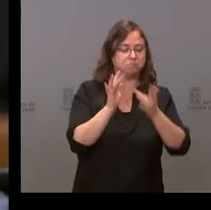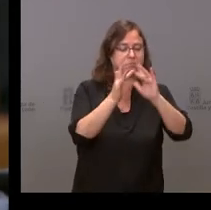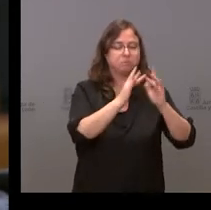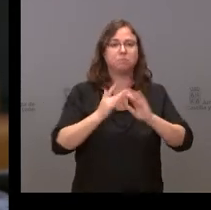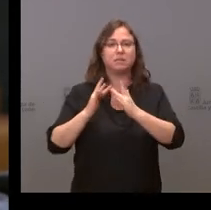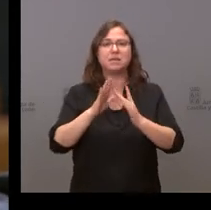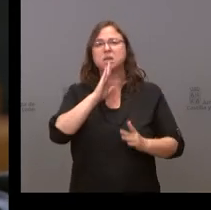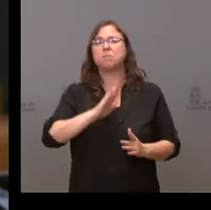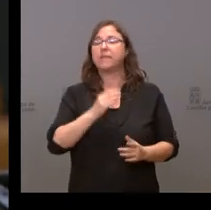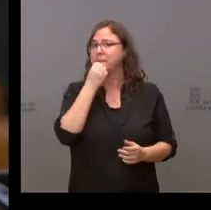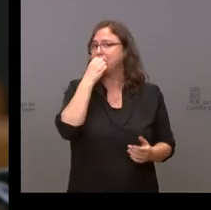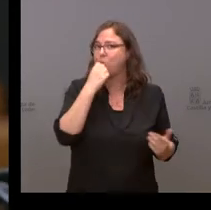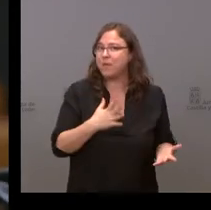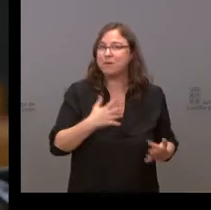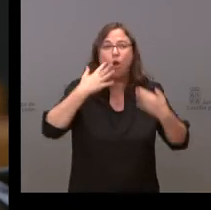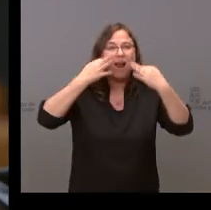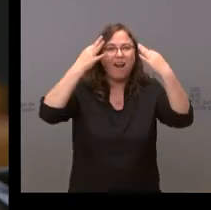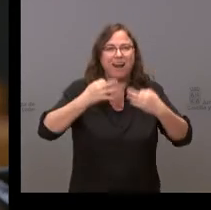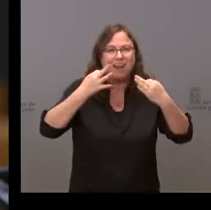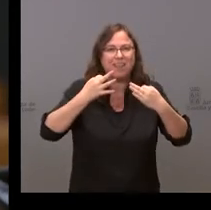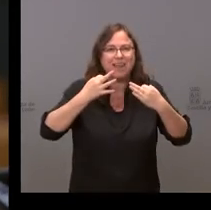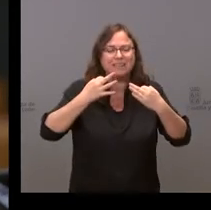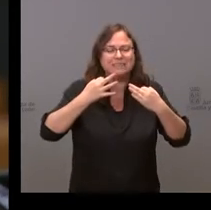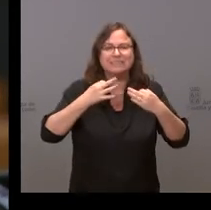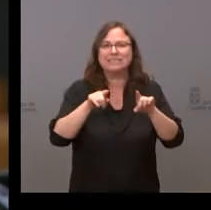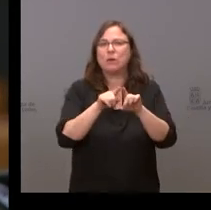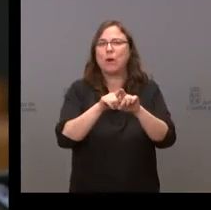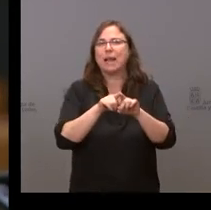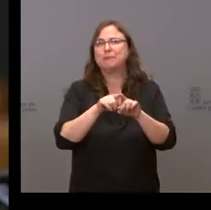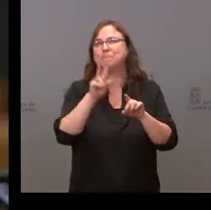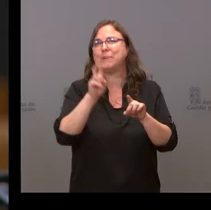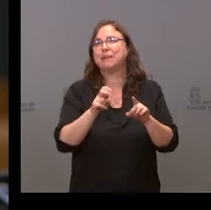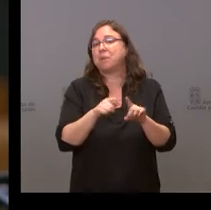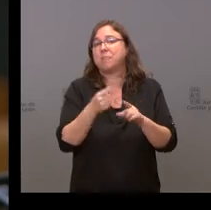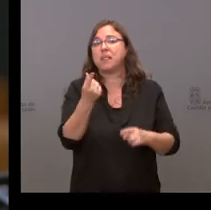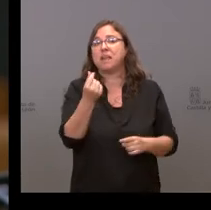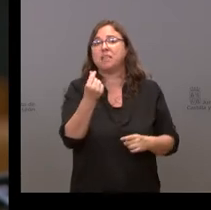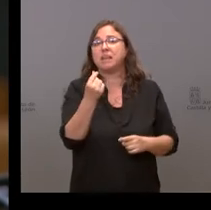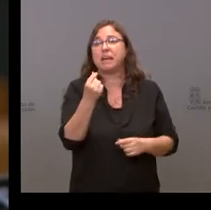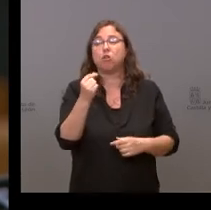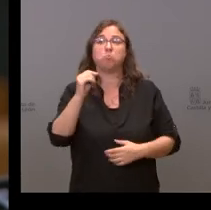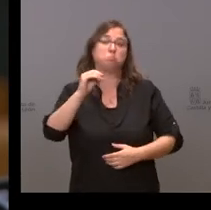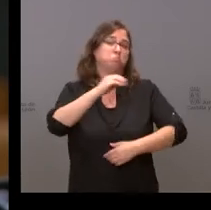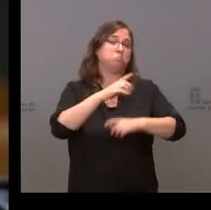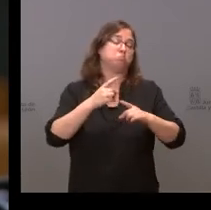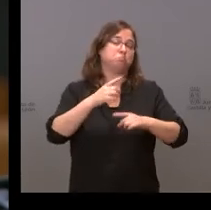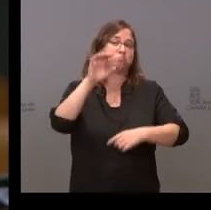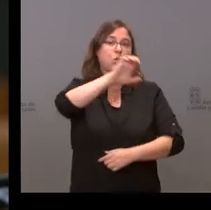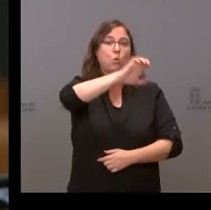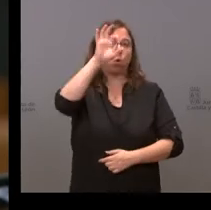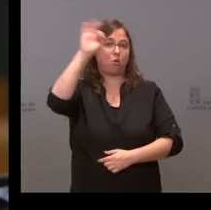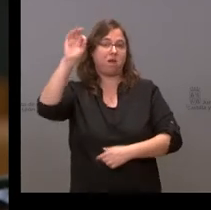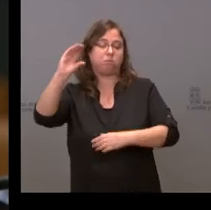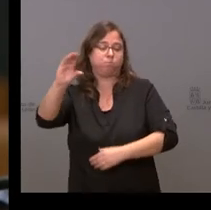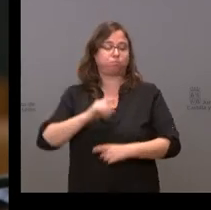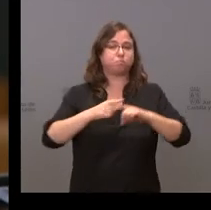aparentemente está muy bien, pero realmente no ha servido más que un dinero que viene de la Unión Europea para repartirlo. Ahora yo me hago